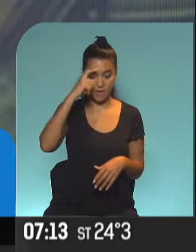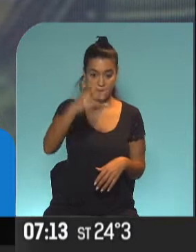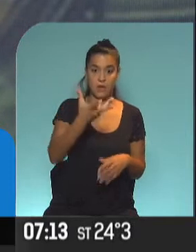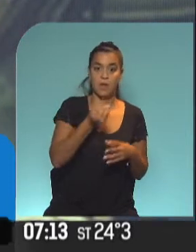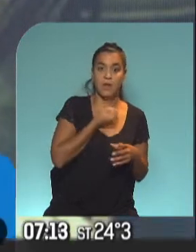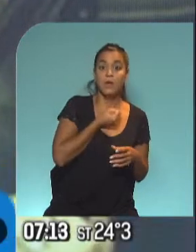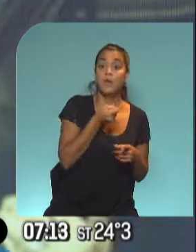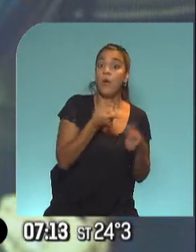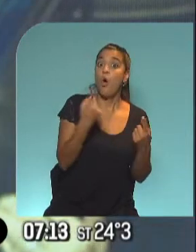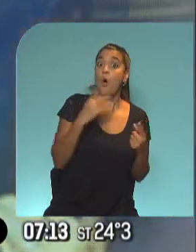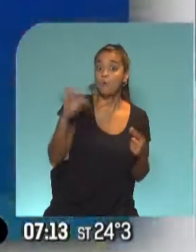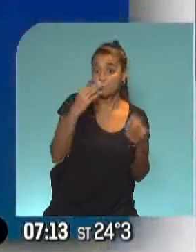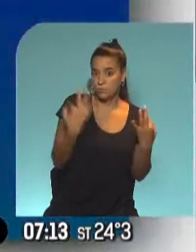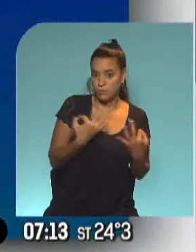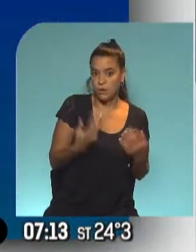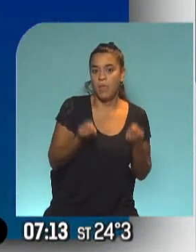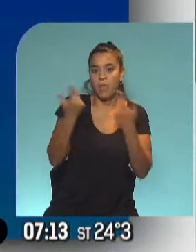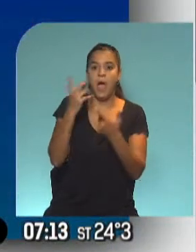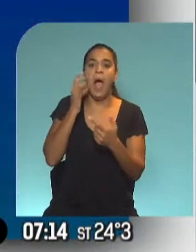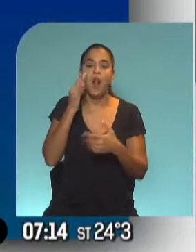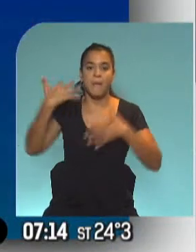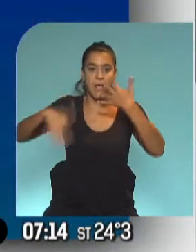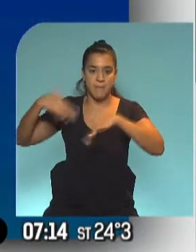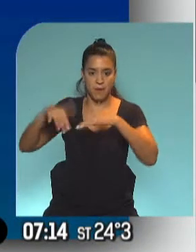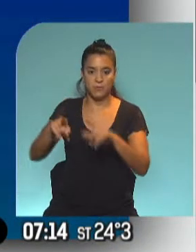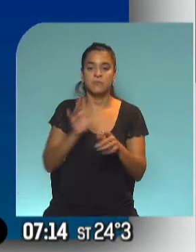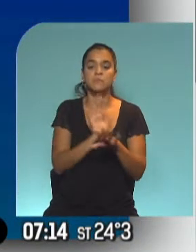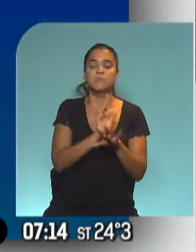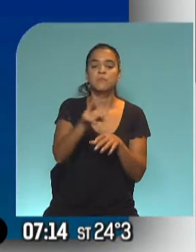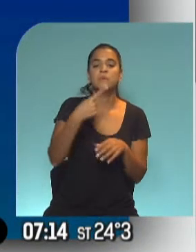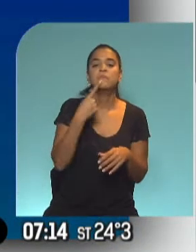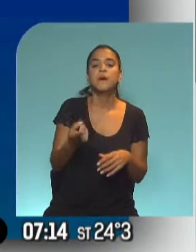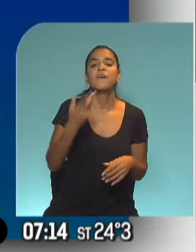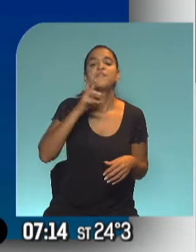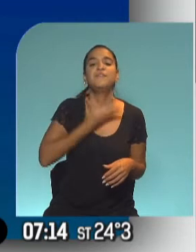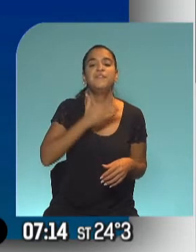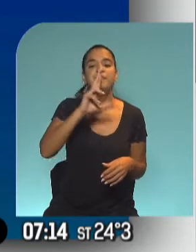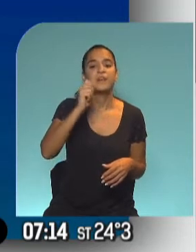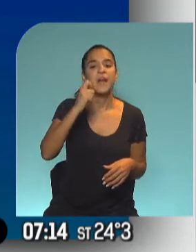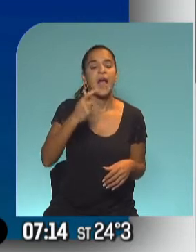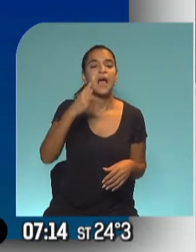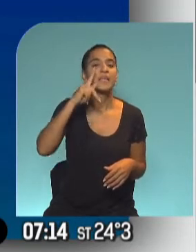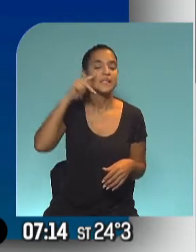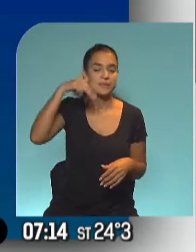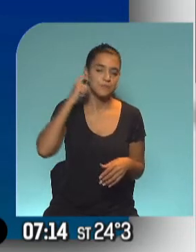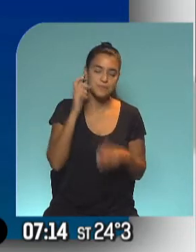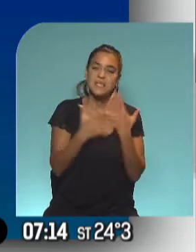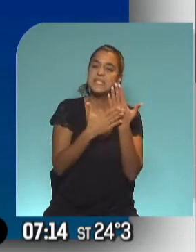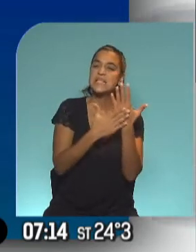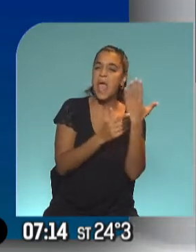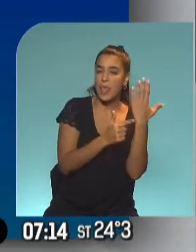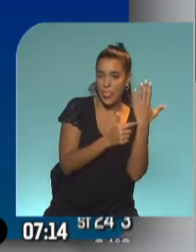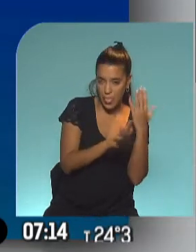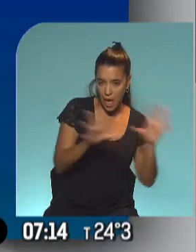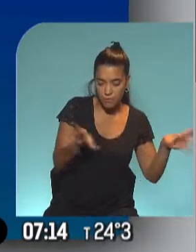buena oportunidad para dar algo para la emergencia. No subsidiar el fracking. Este viene del lado de la izquierda, sobre todo, porque una gran cantidad